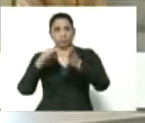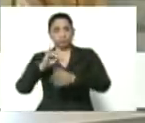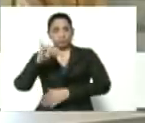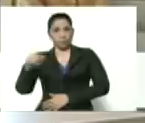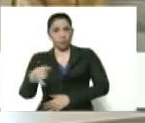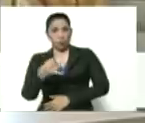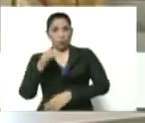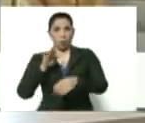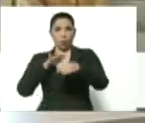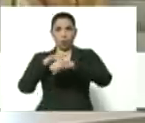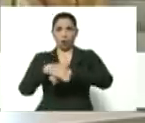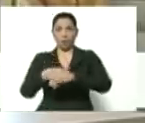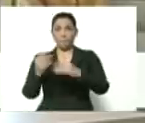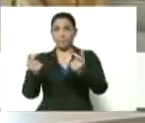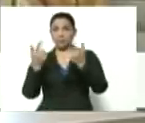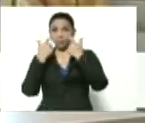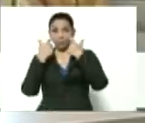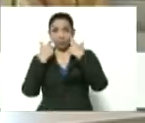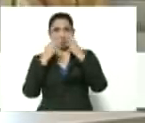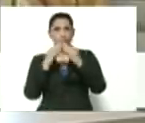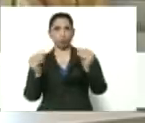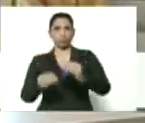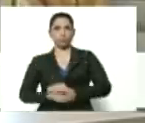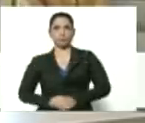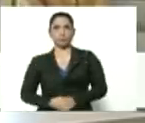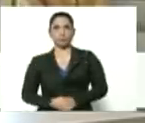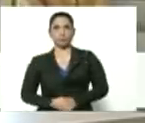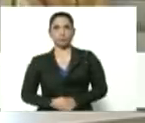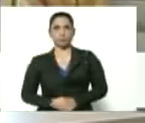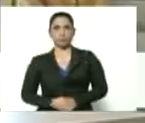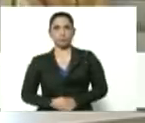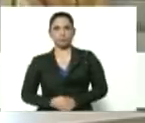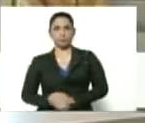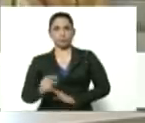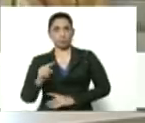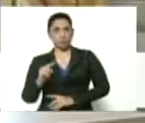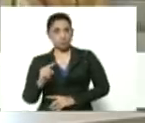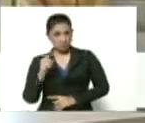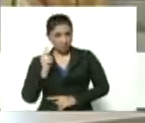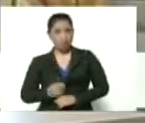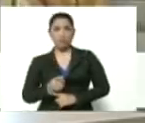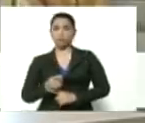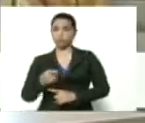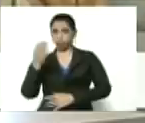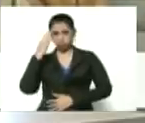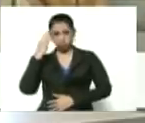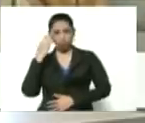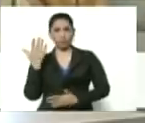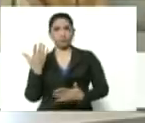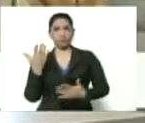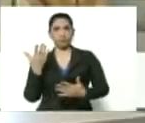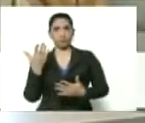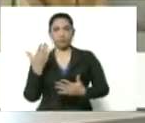Rodríguez. Así que pendiente de todos, pues. Y primero lo primero, con su permiso,